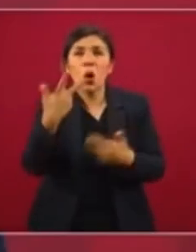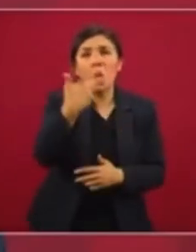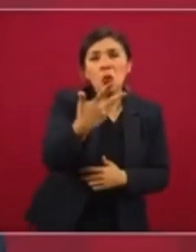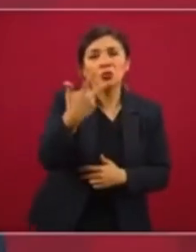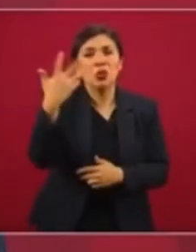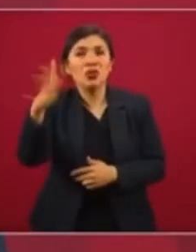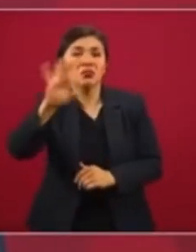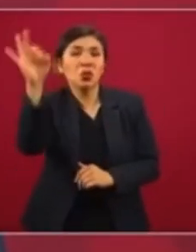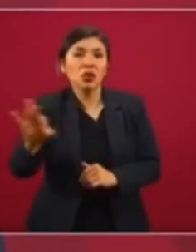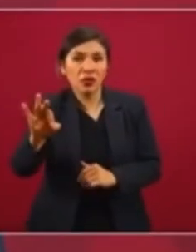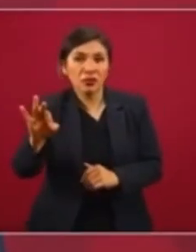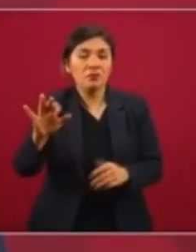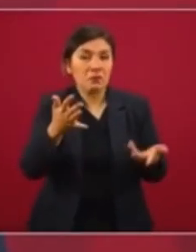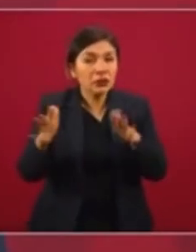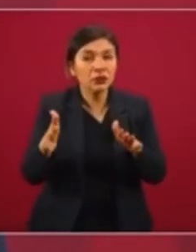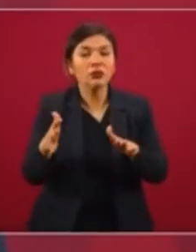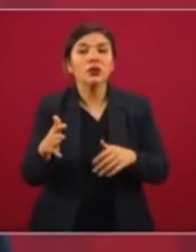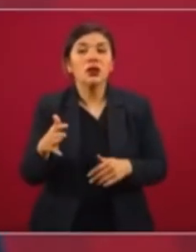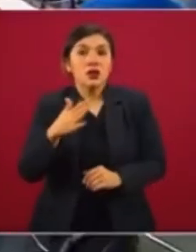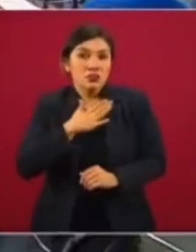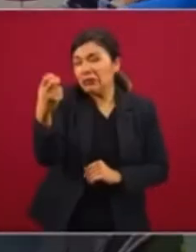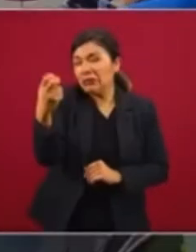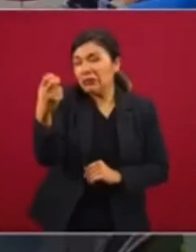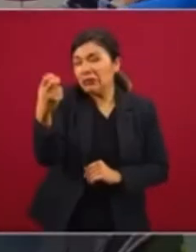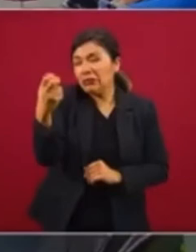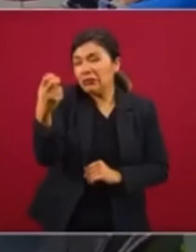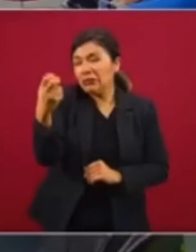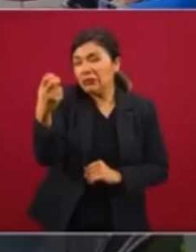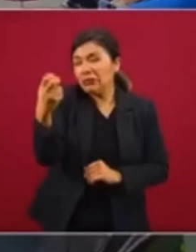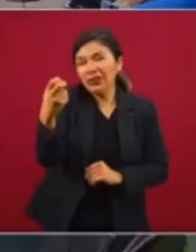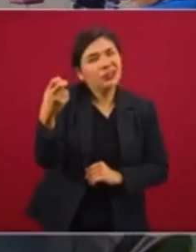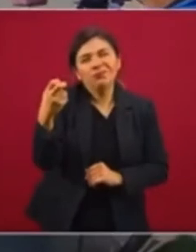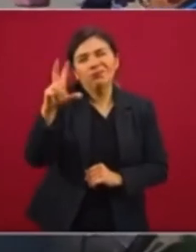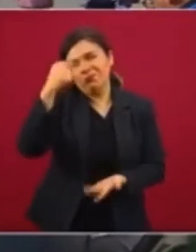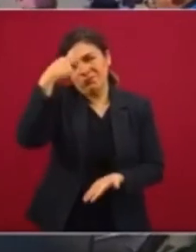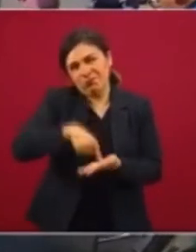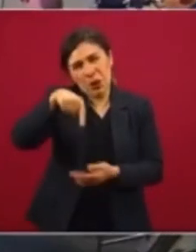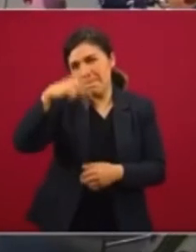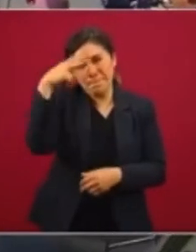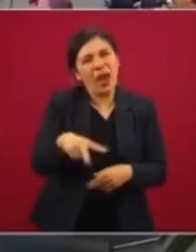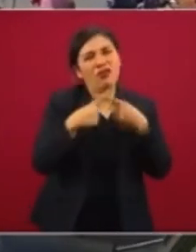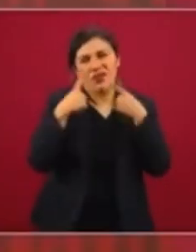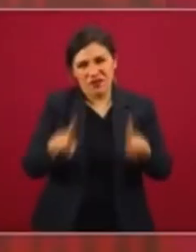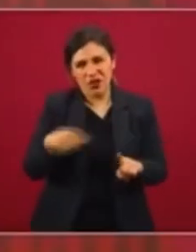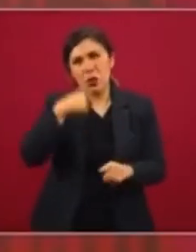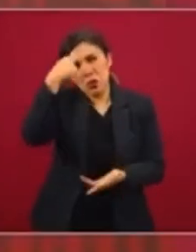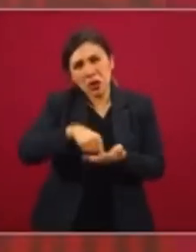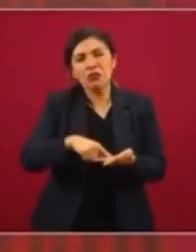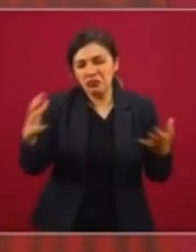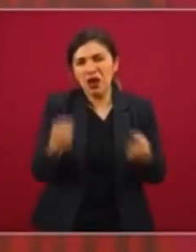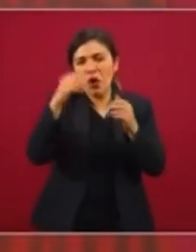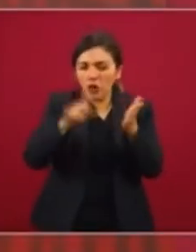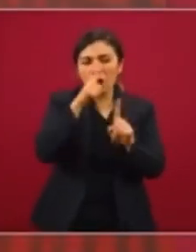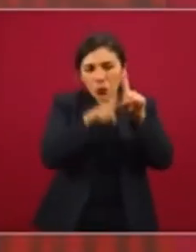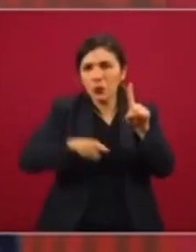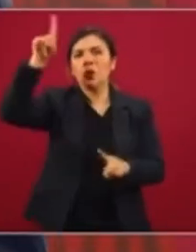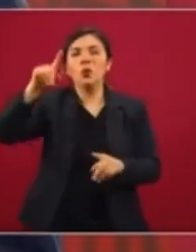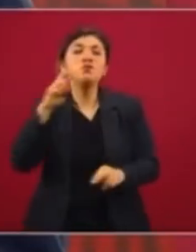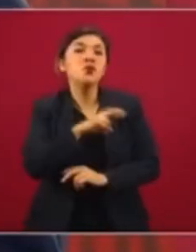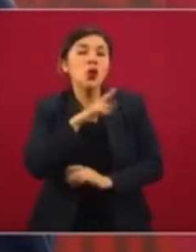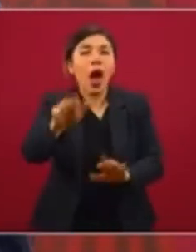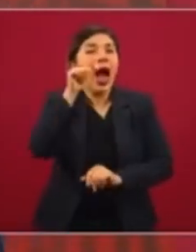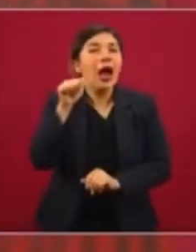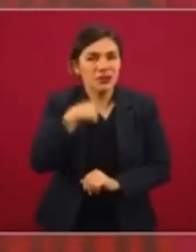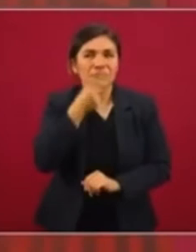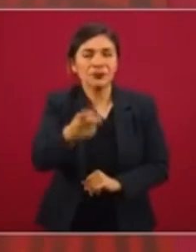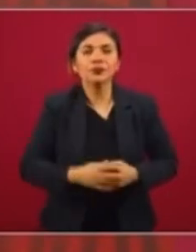10 por ciento. Nosotros consideramos que no va a ser así para el caso de México, que nos vamos a recuperar pronto. Ayer hablaba